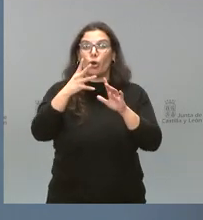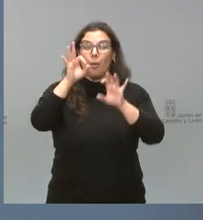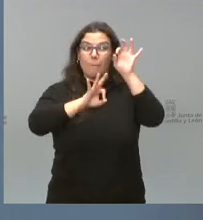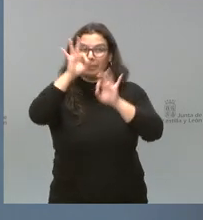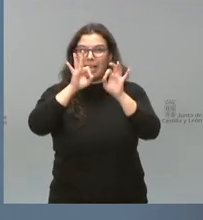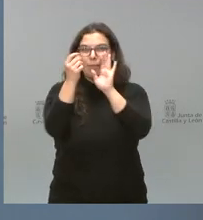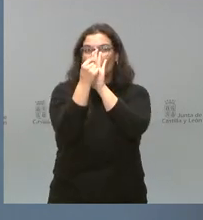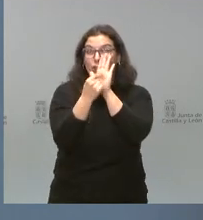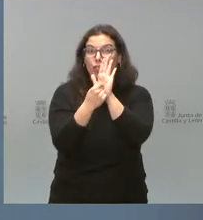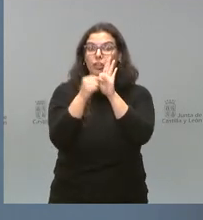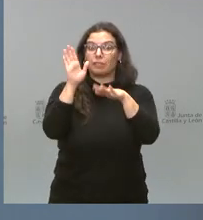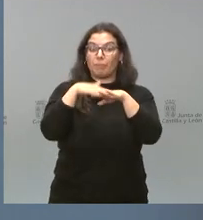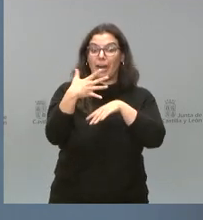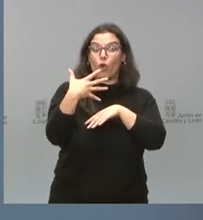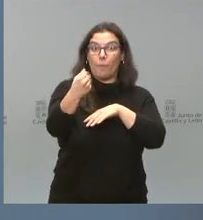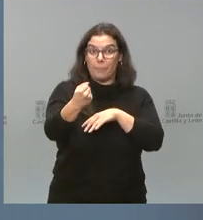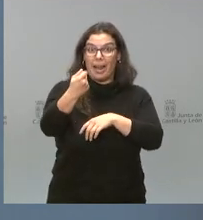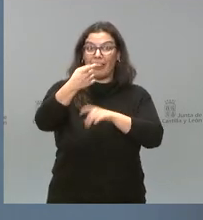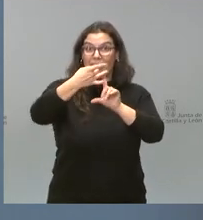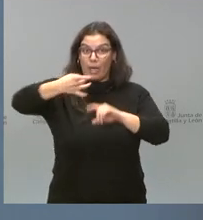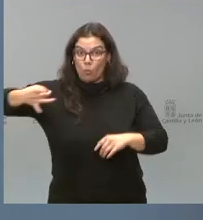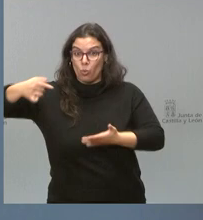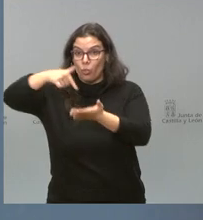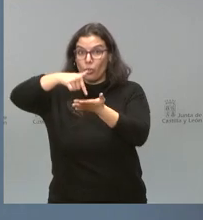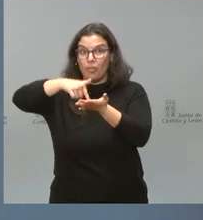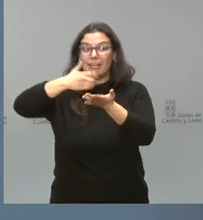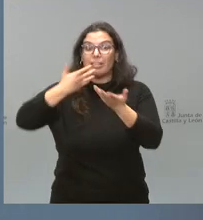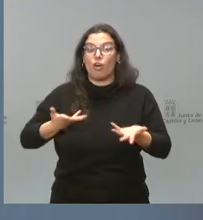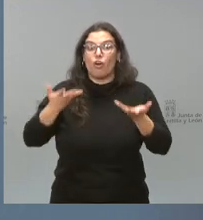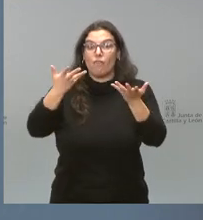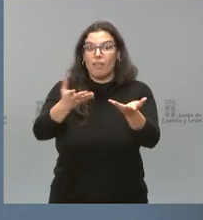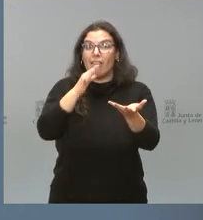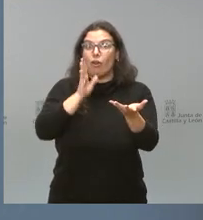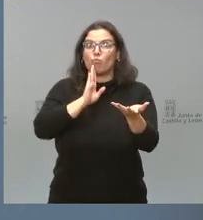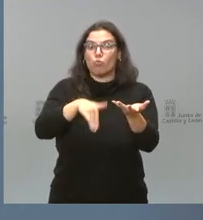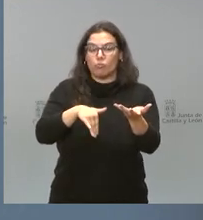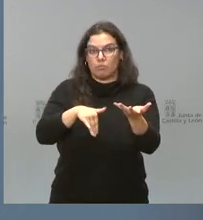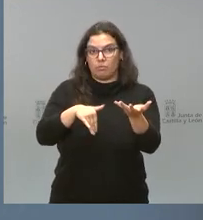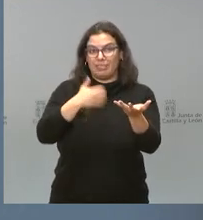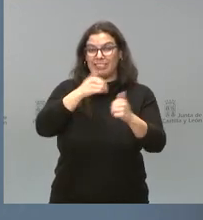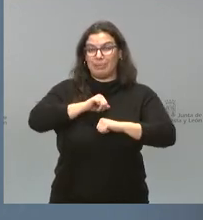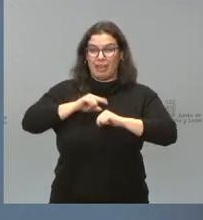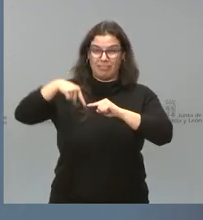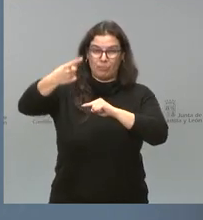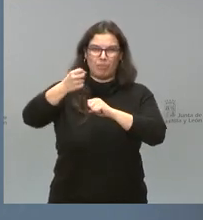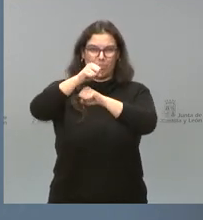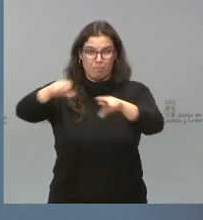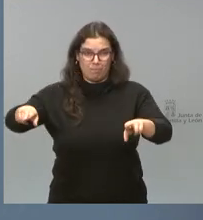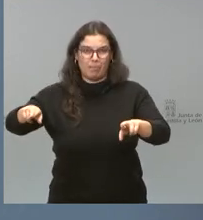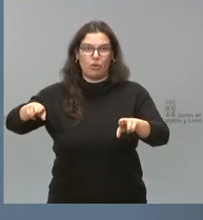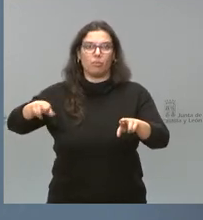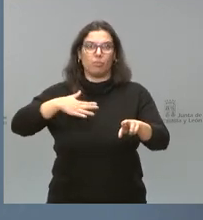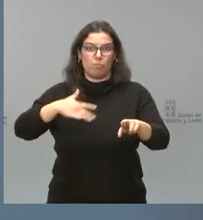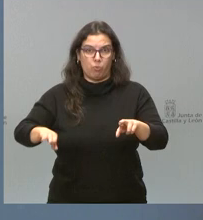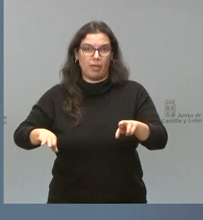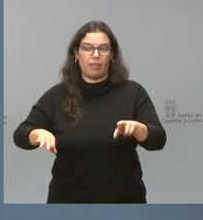interés, acudir en este momento al mercado va a ser más favorable para la comunidad autónoma que hacerlo en el próximo año,